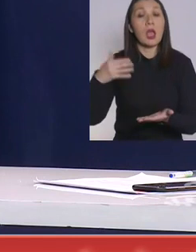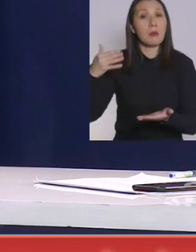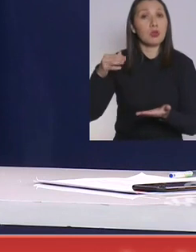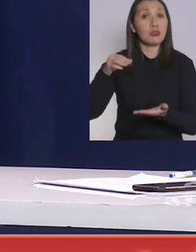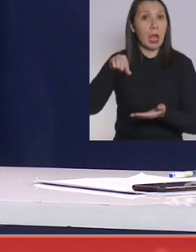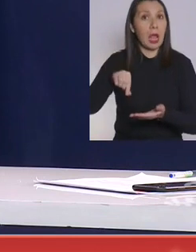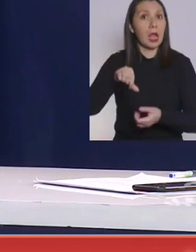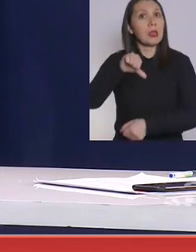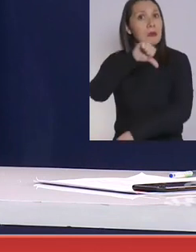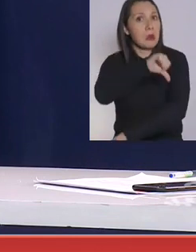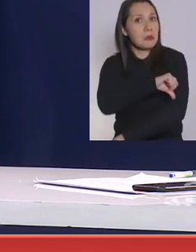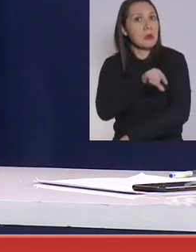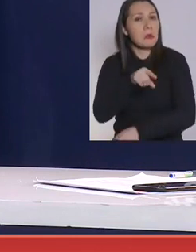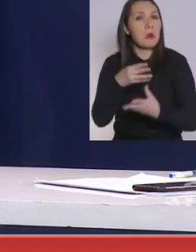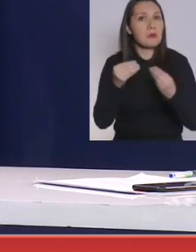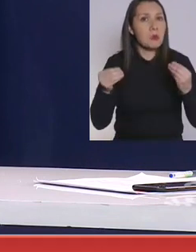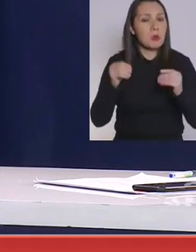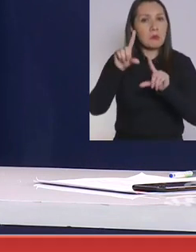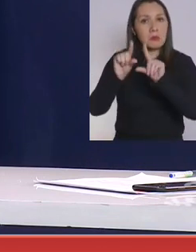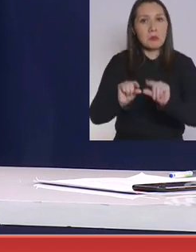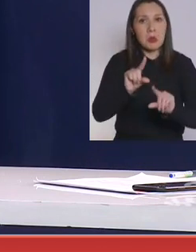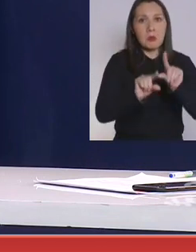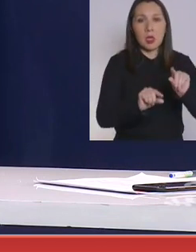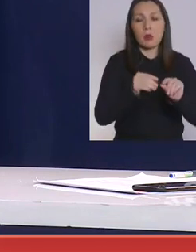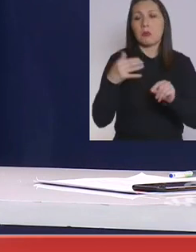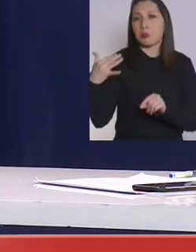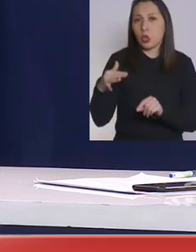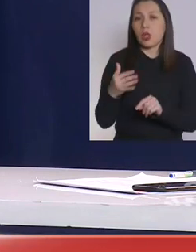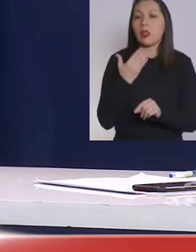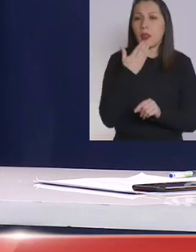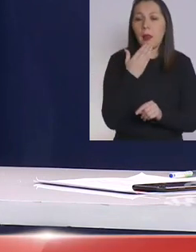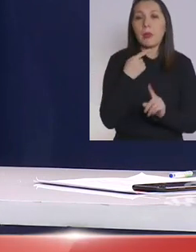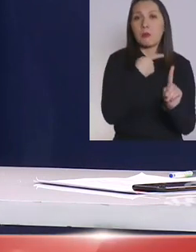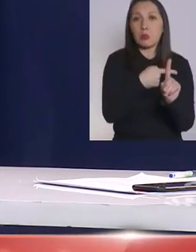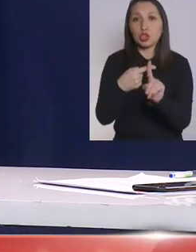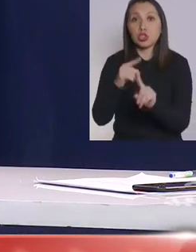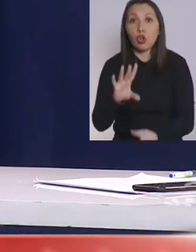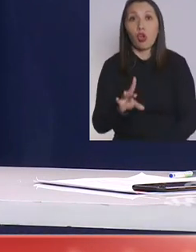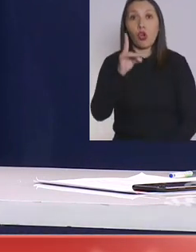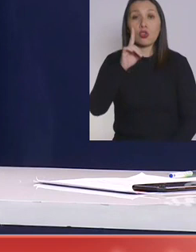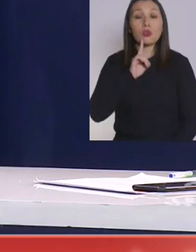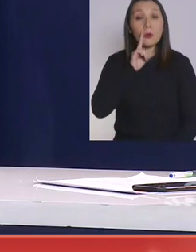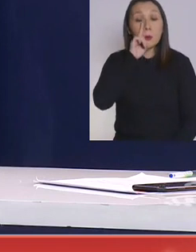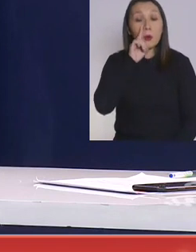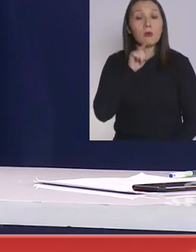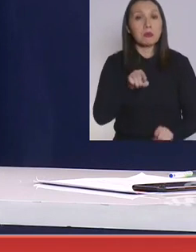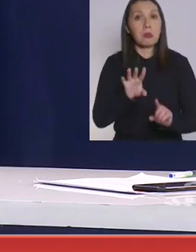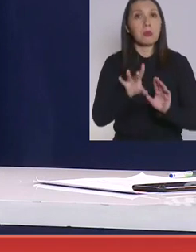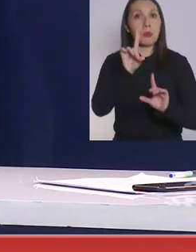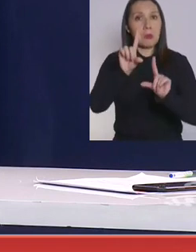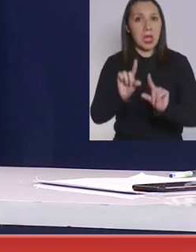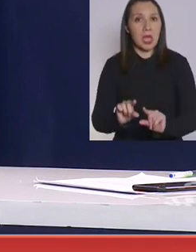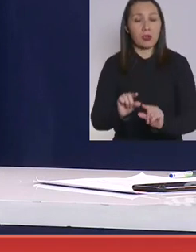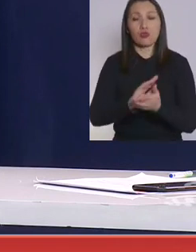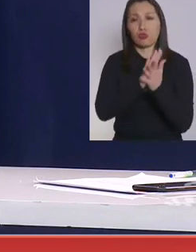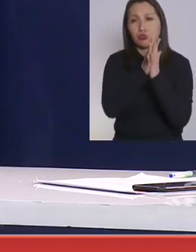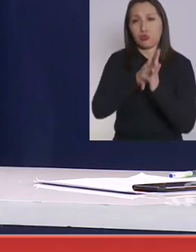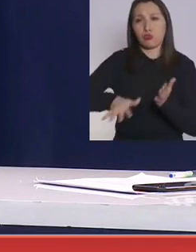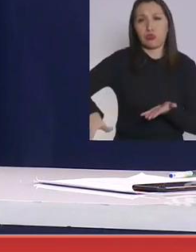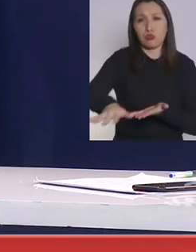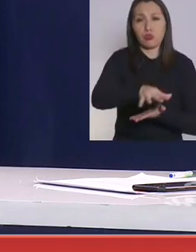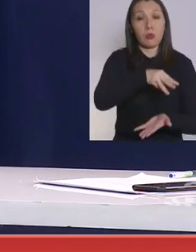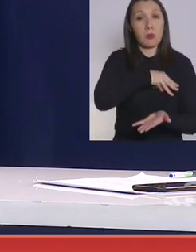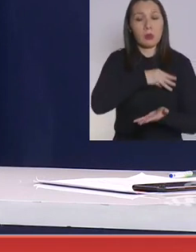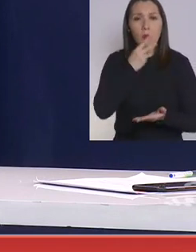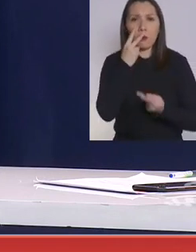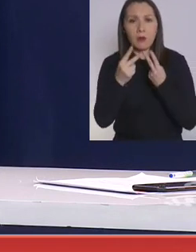con respecto al número de casos y también con respecto a la positividad. Y eso quiero decir que en toda la región metropolitana hemos